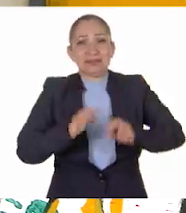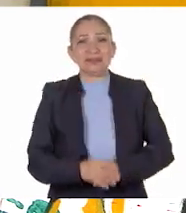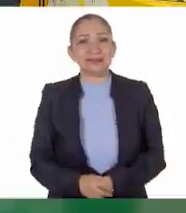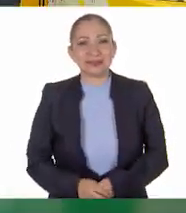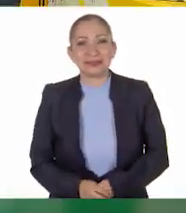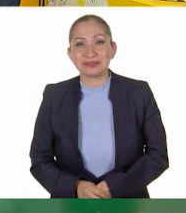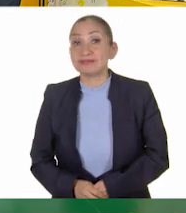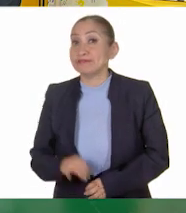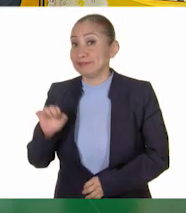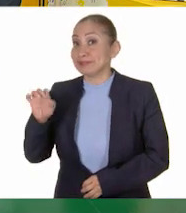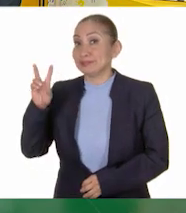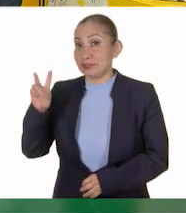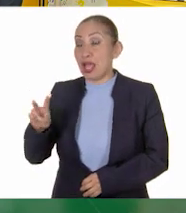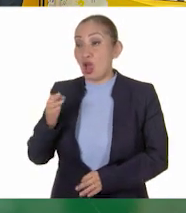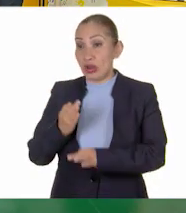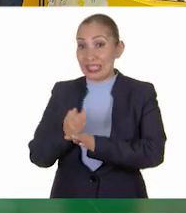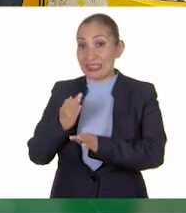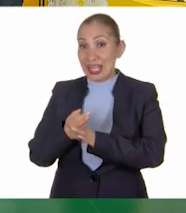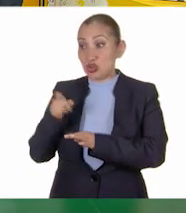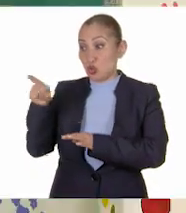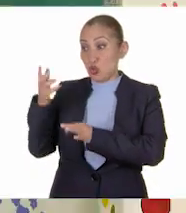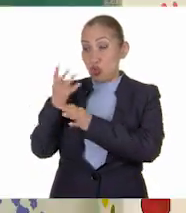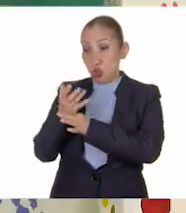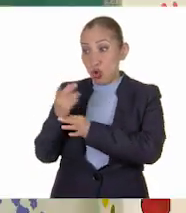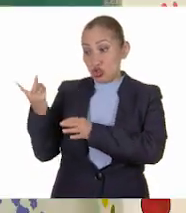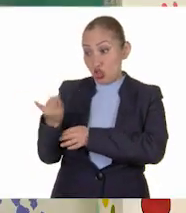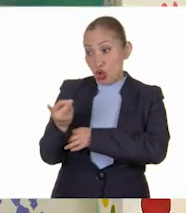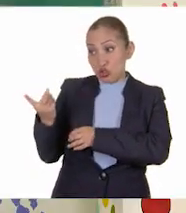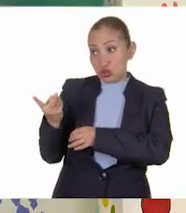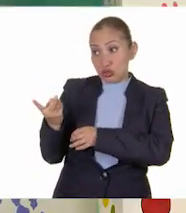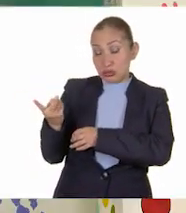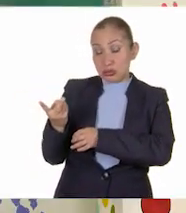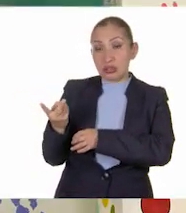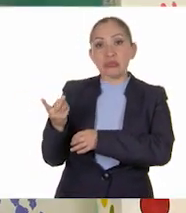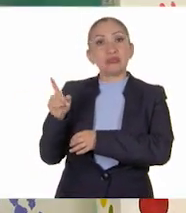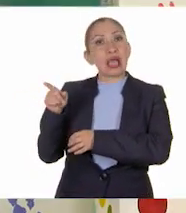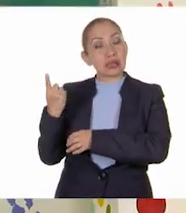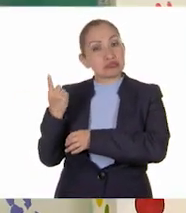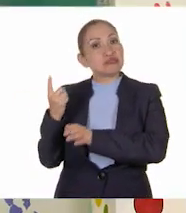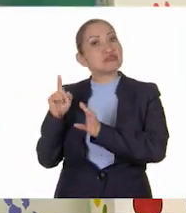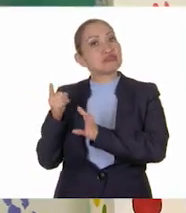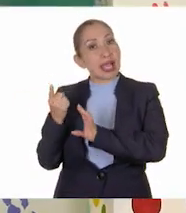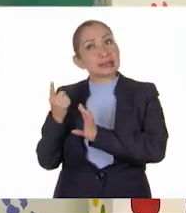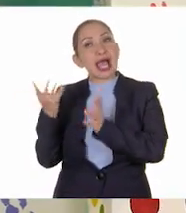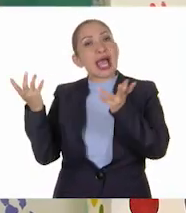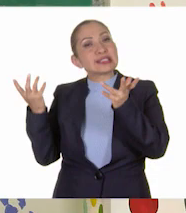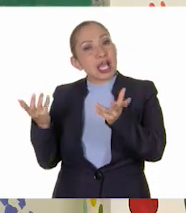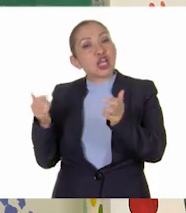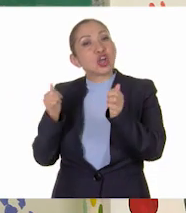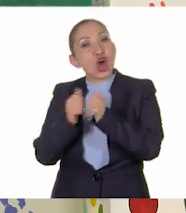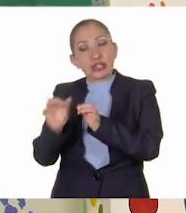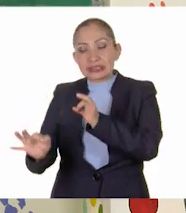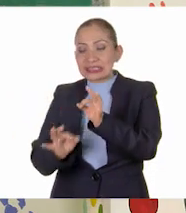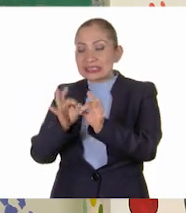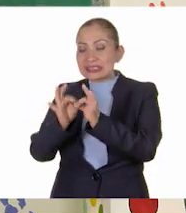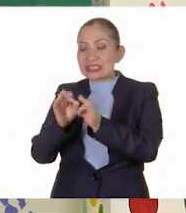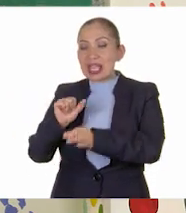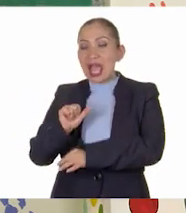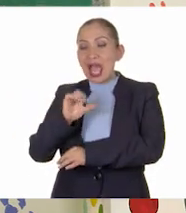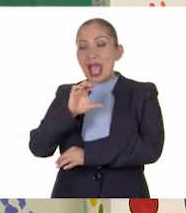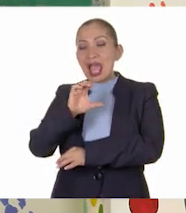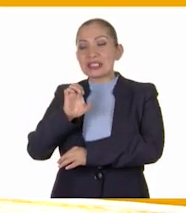Así es, lo que acabas de decir, tanto tú como Panchito, eso es actuar con asertividad.